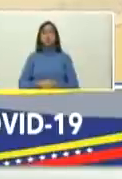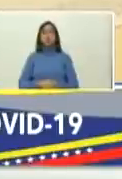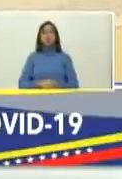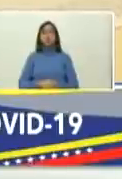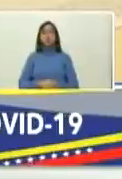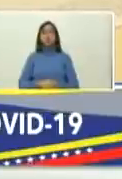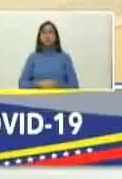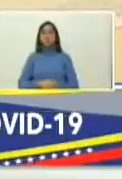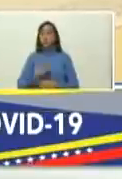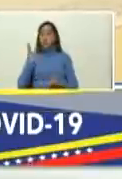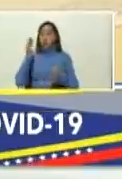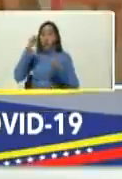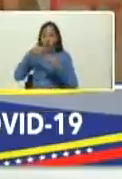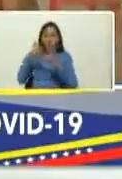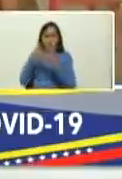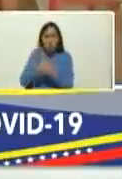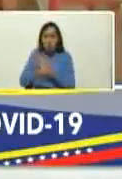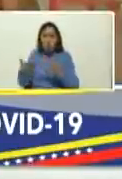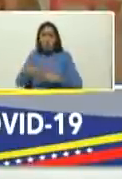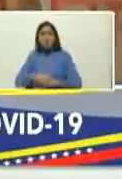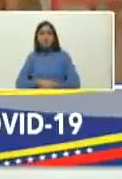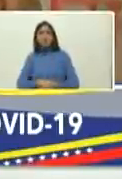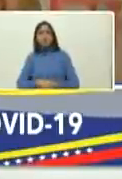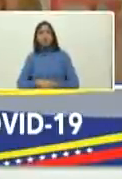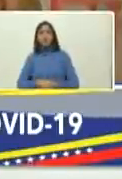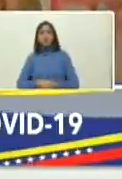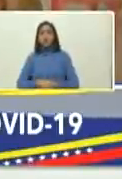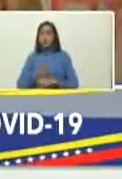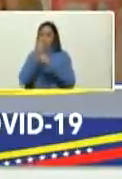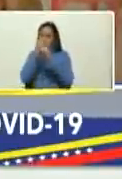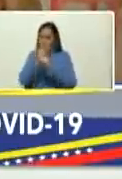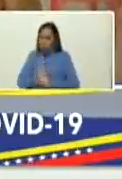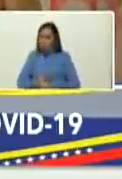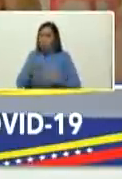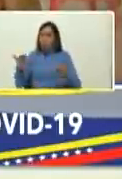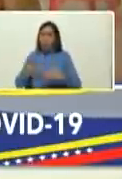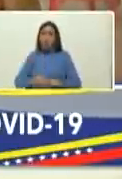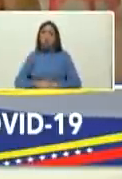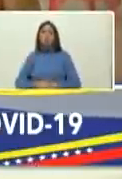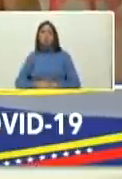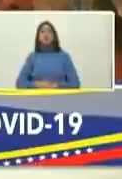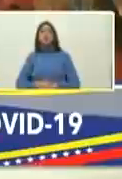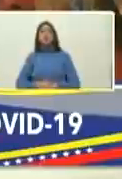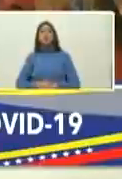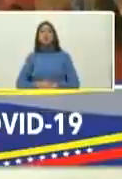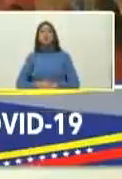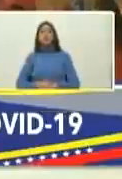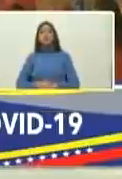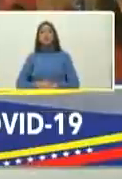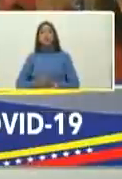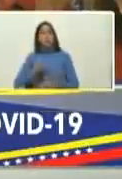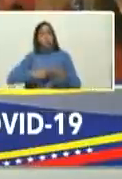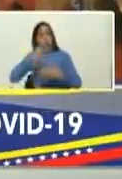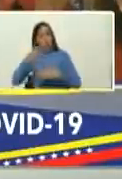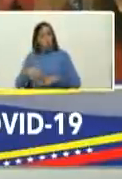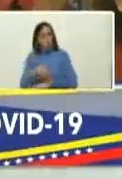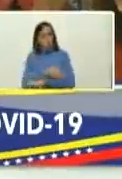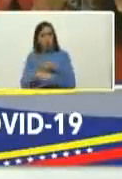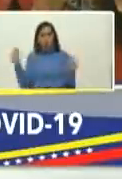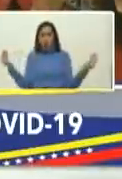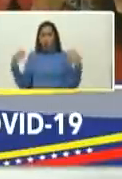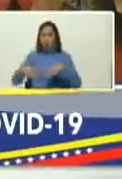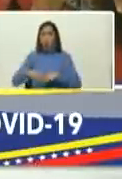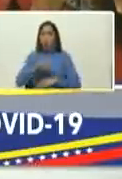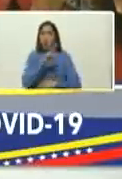y la meta que hemos estimado reestimado replanificado para